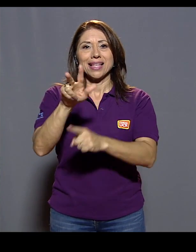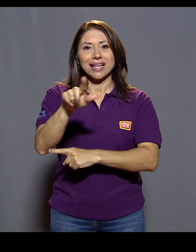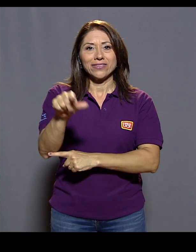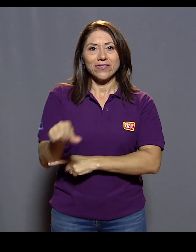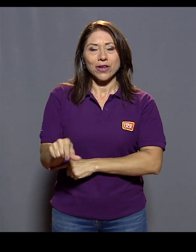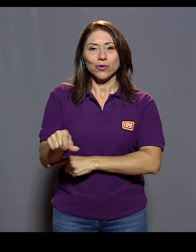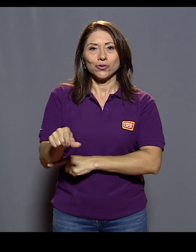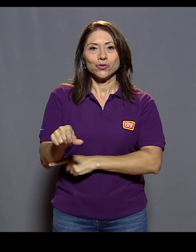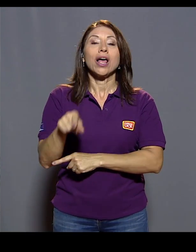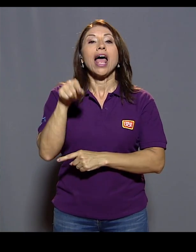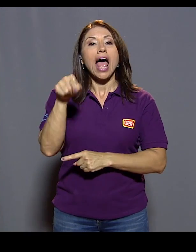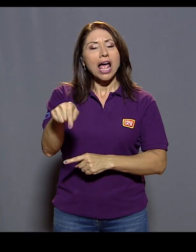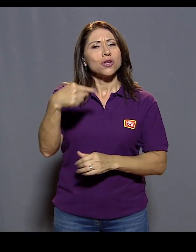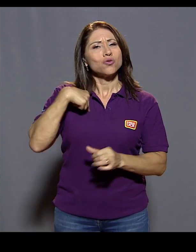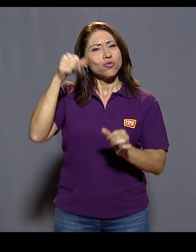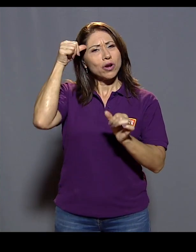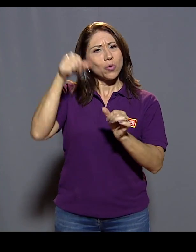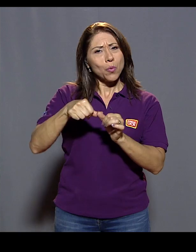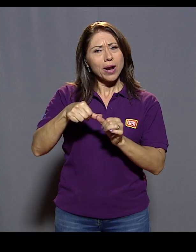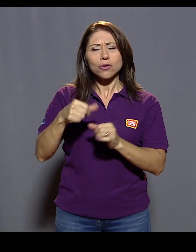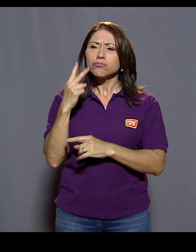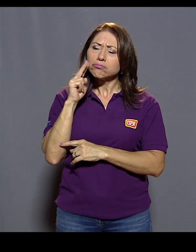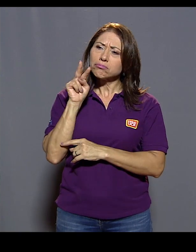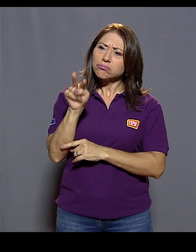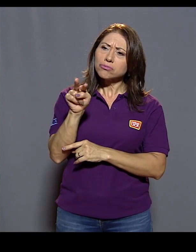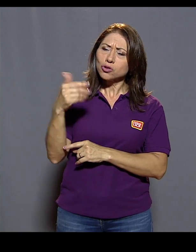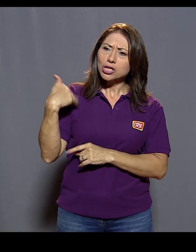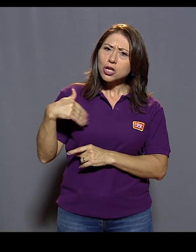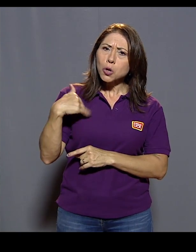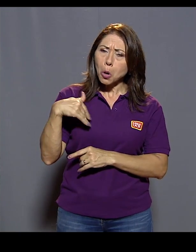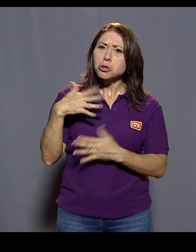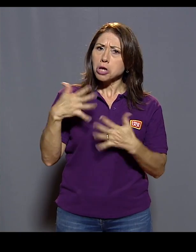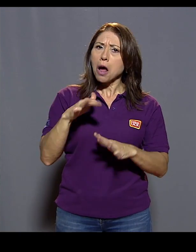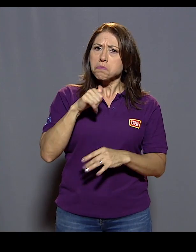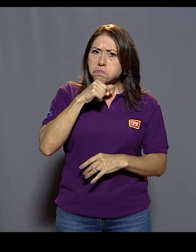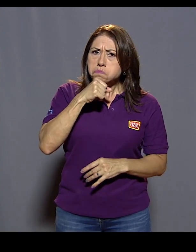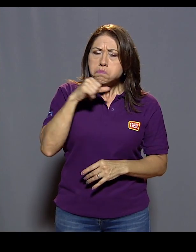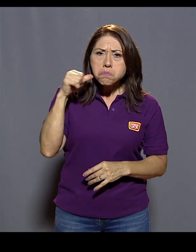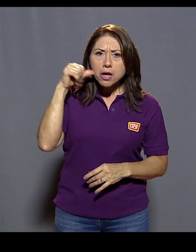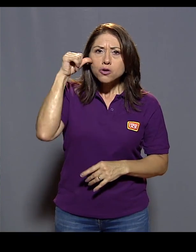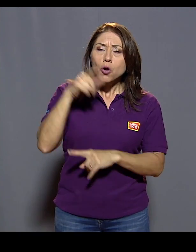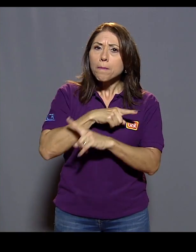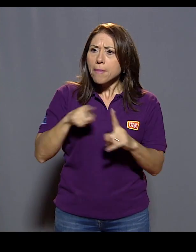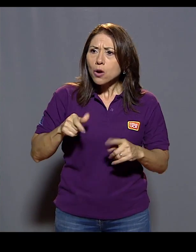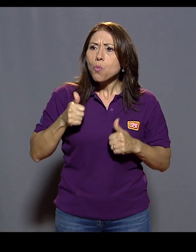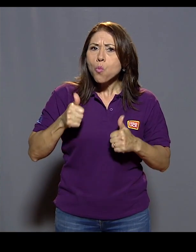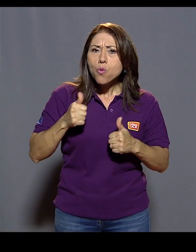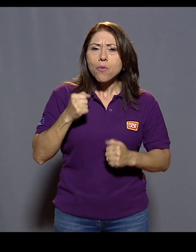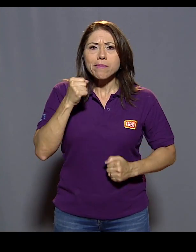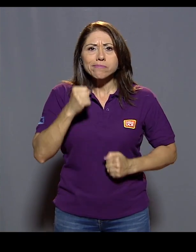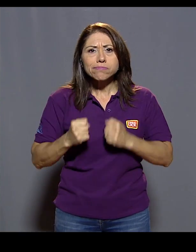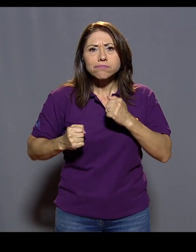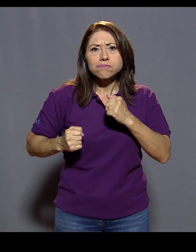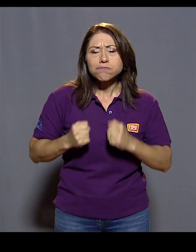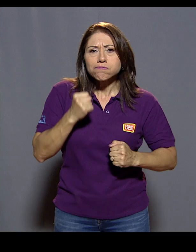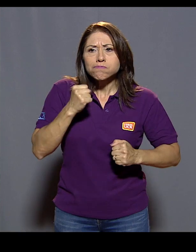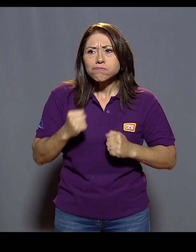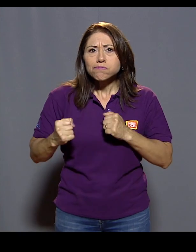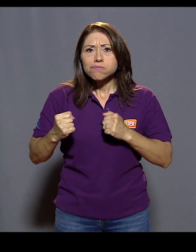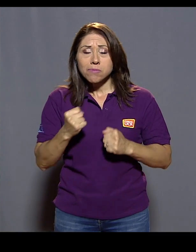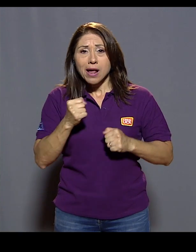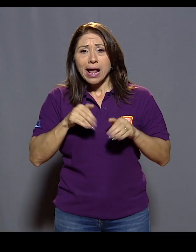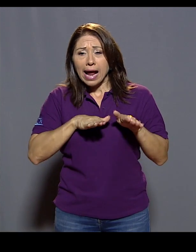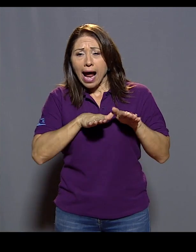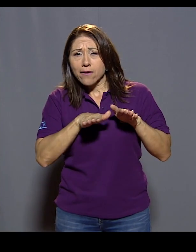pero con un buen paso. La carrera sube el ocho mogo y después lo desciende y ahí lo recuerdo que lo